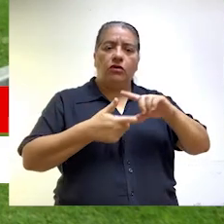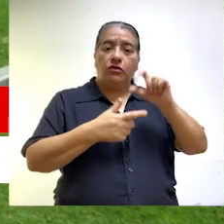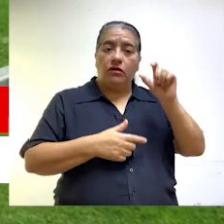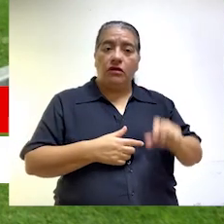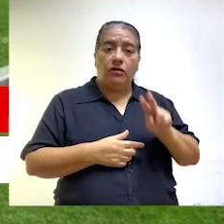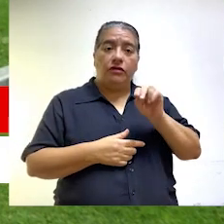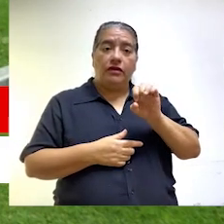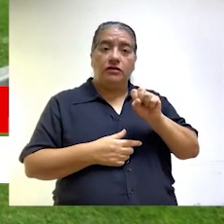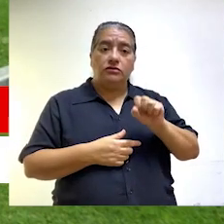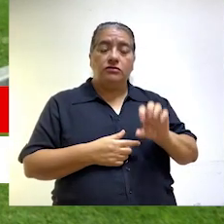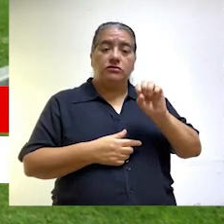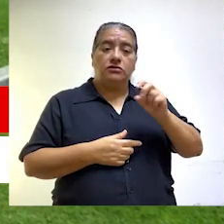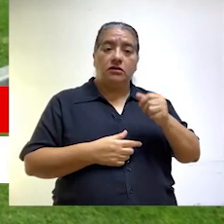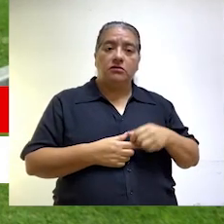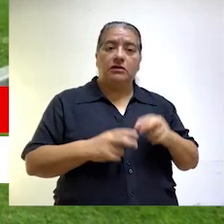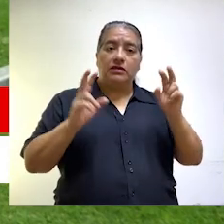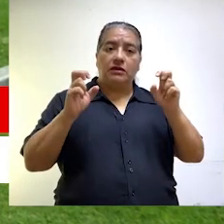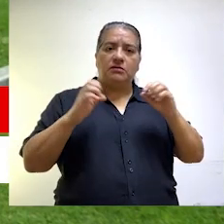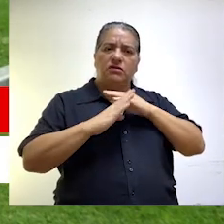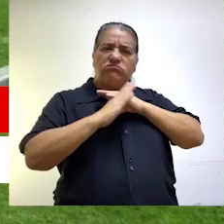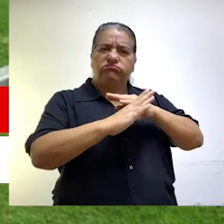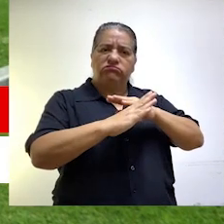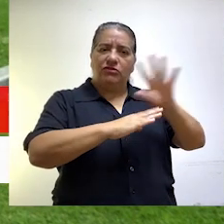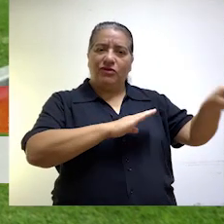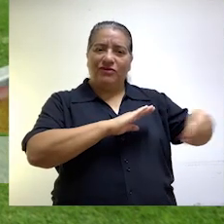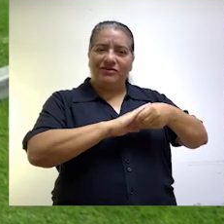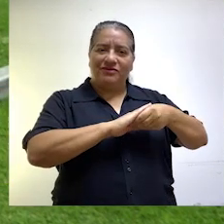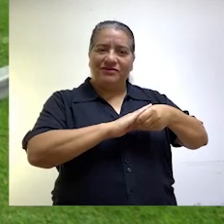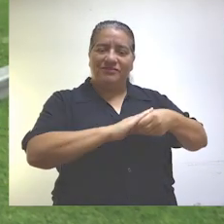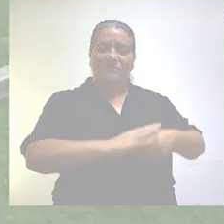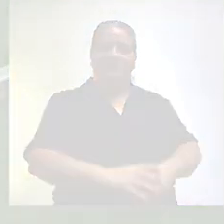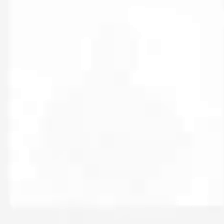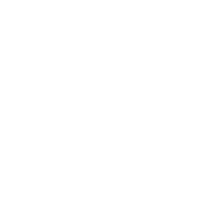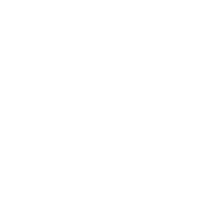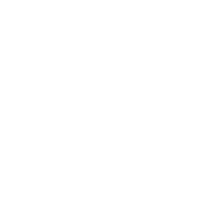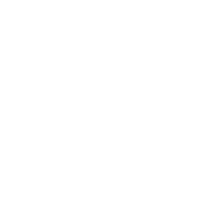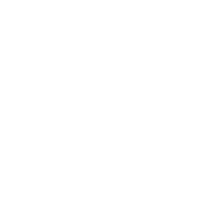del Contralor Nelson Schack sobre temas relacionados a la lucha contra la corrupción.